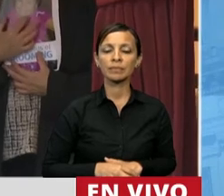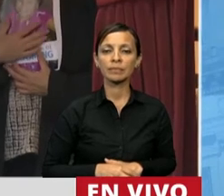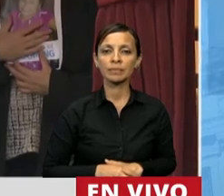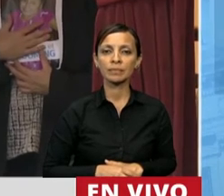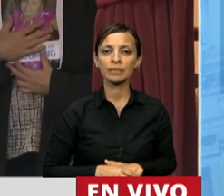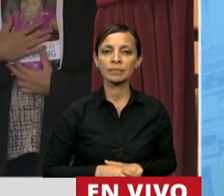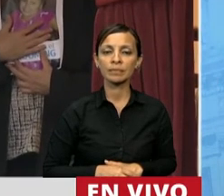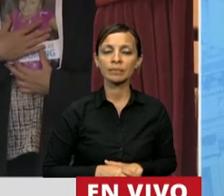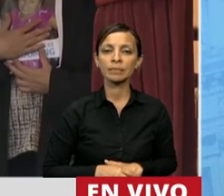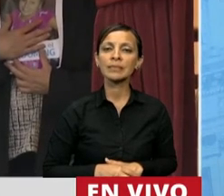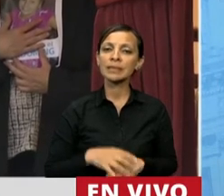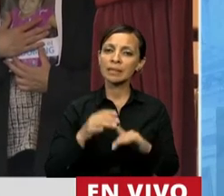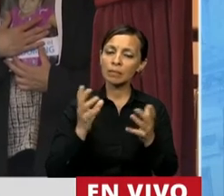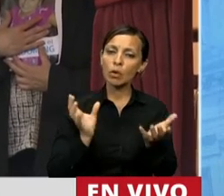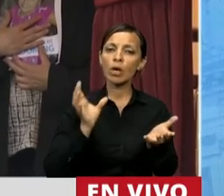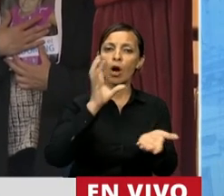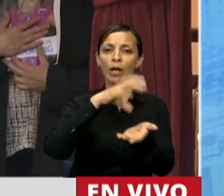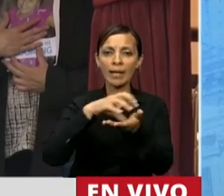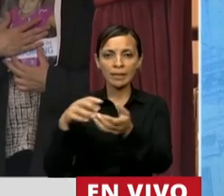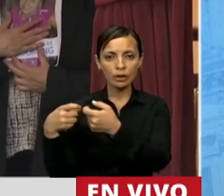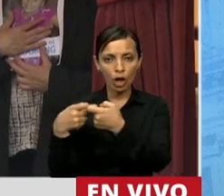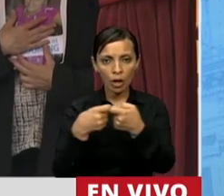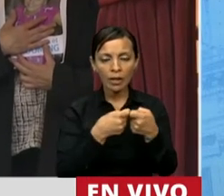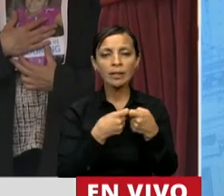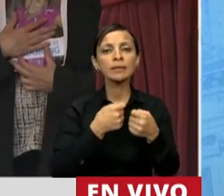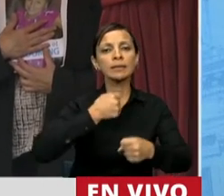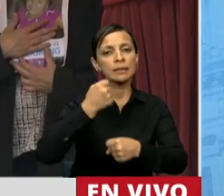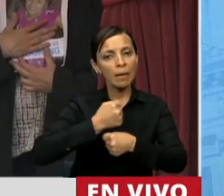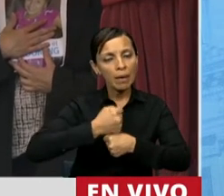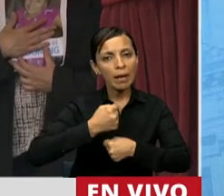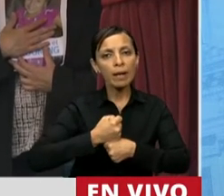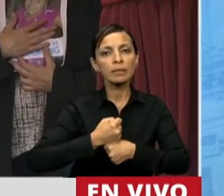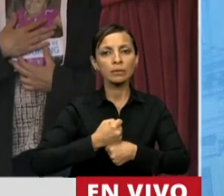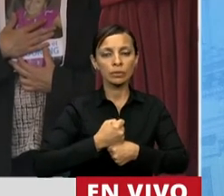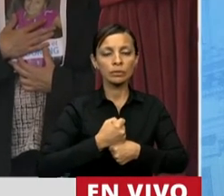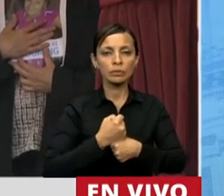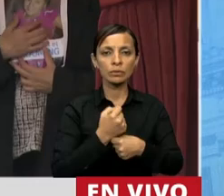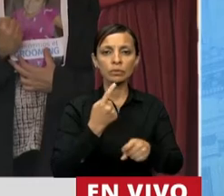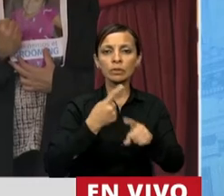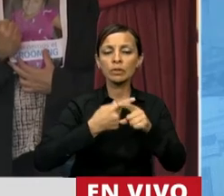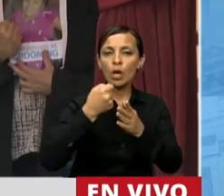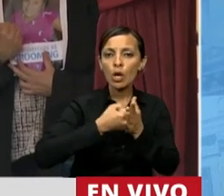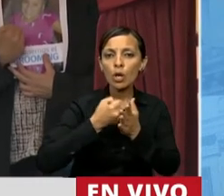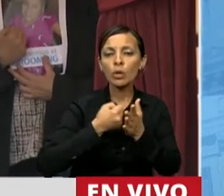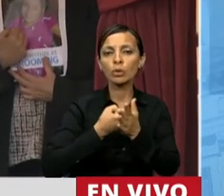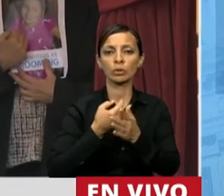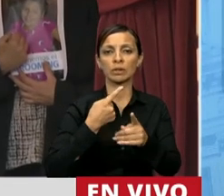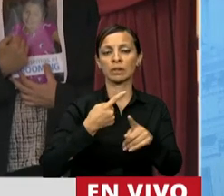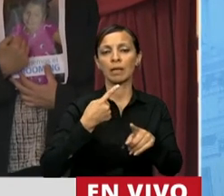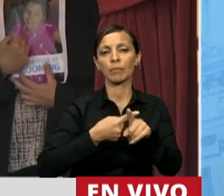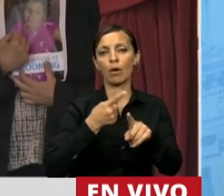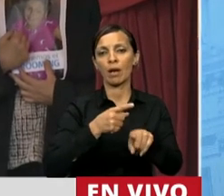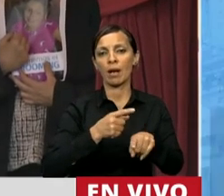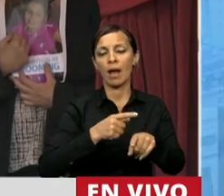Y muchas organizaciones trabajando por la lucha contra la explotación